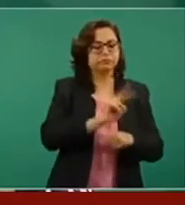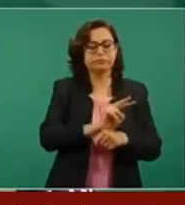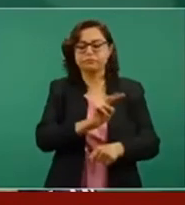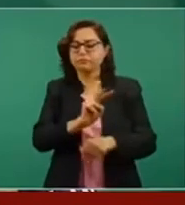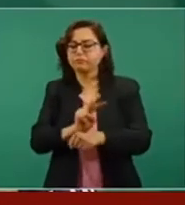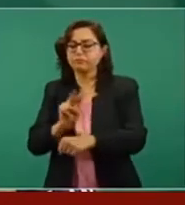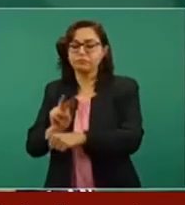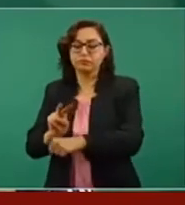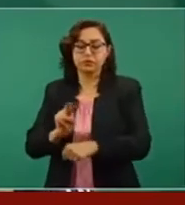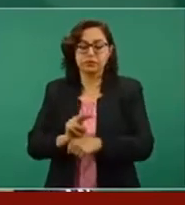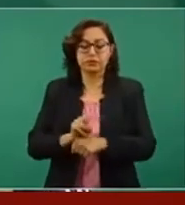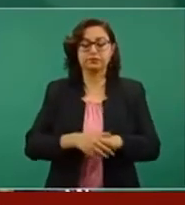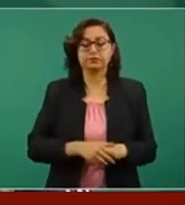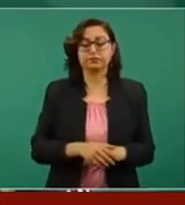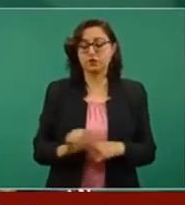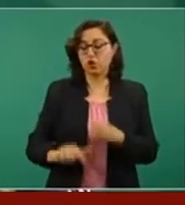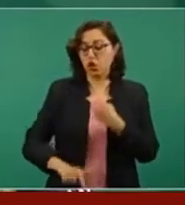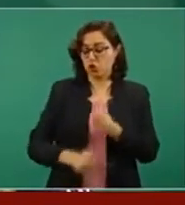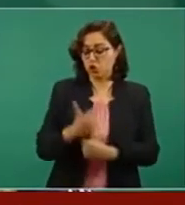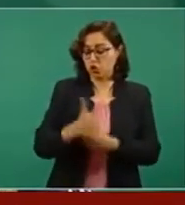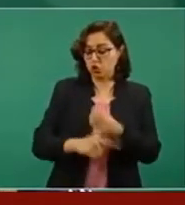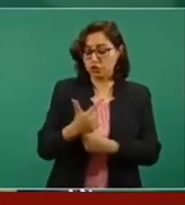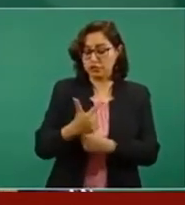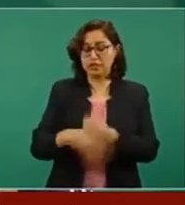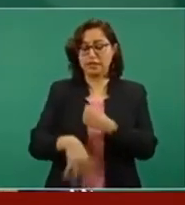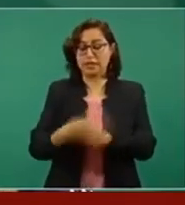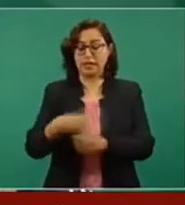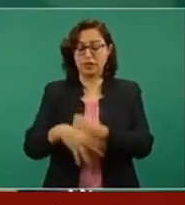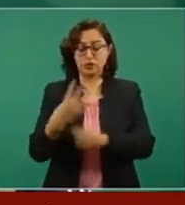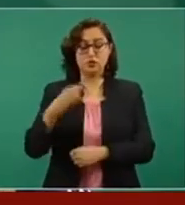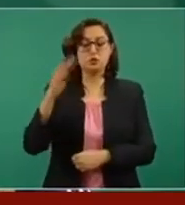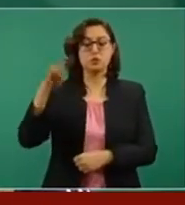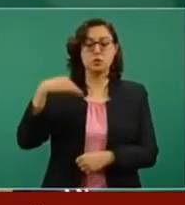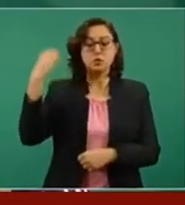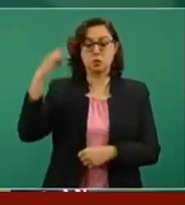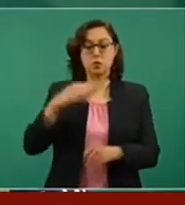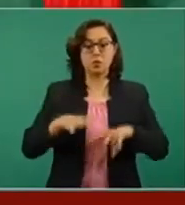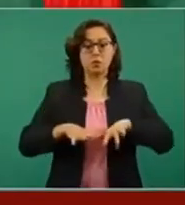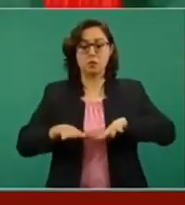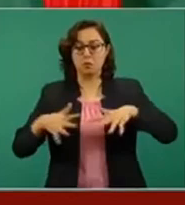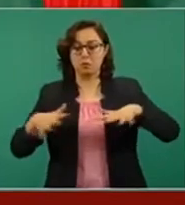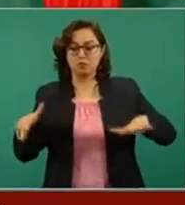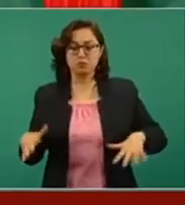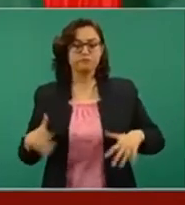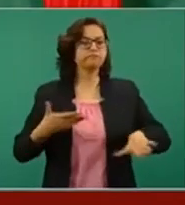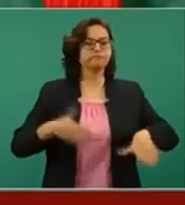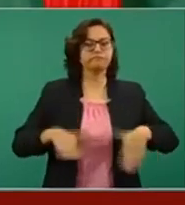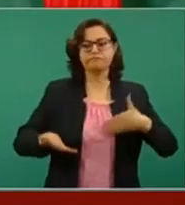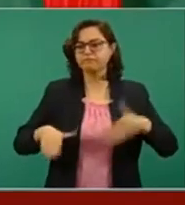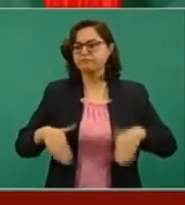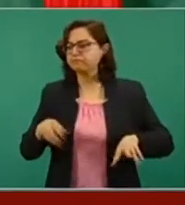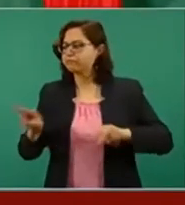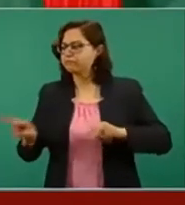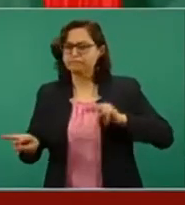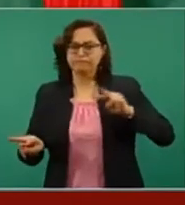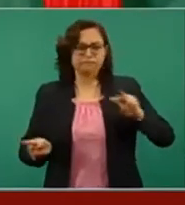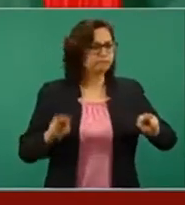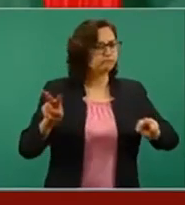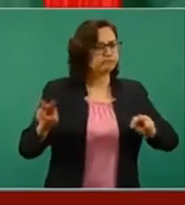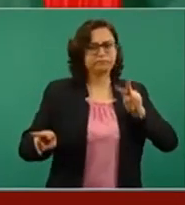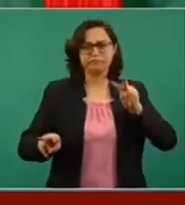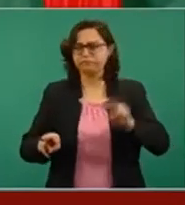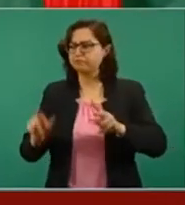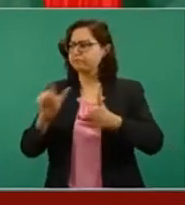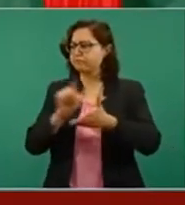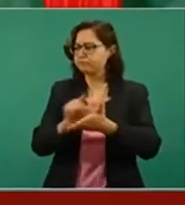El 12 y 14 de marzo se efectuaron recorridos de playa, observándose las playas limpias, en Puerto Morelos, que es el